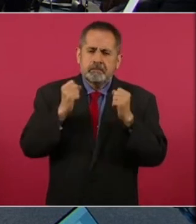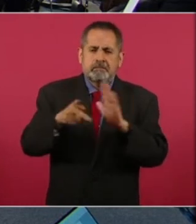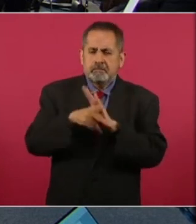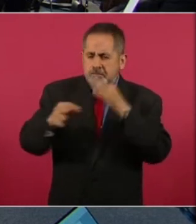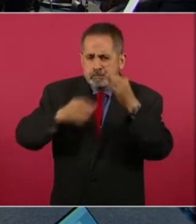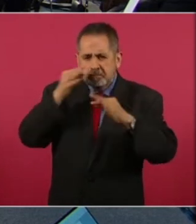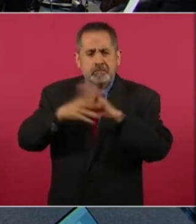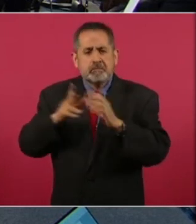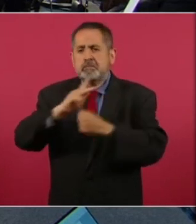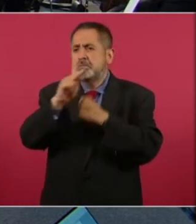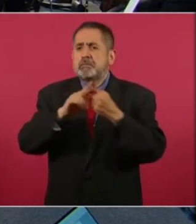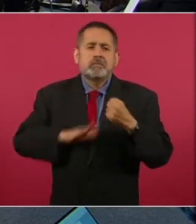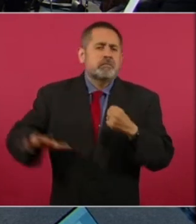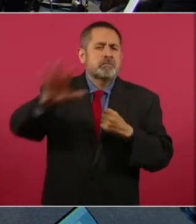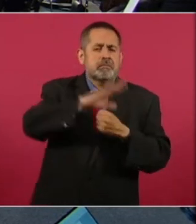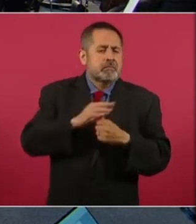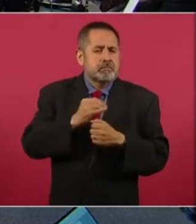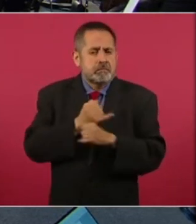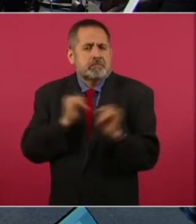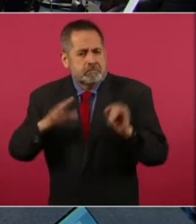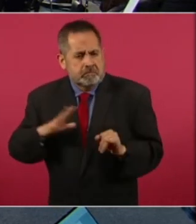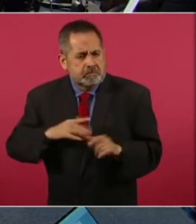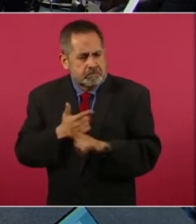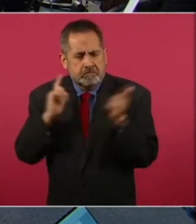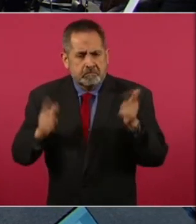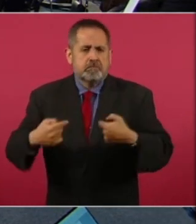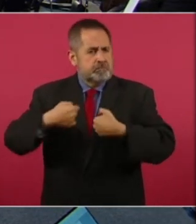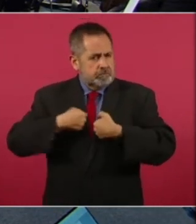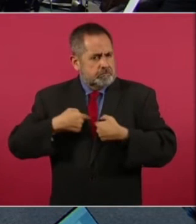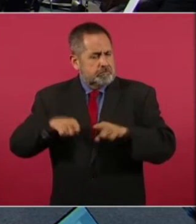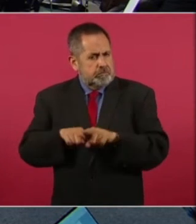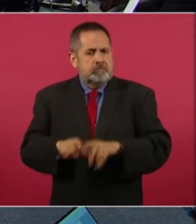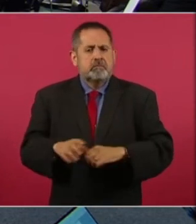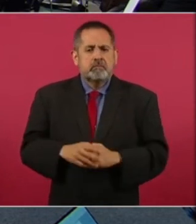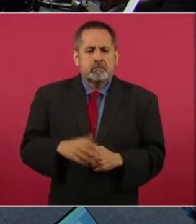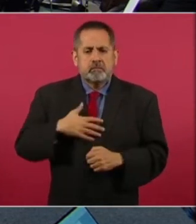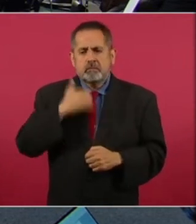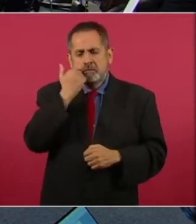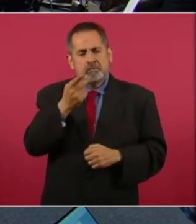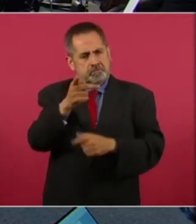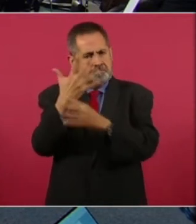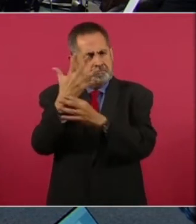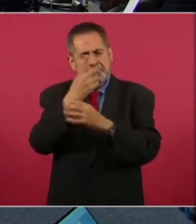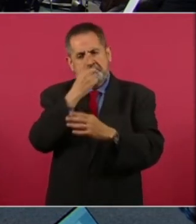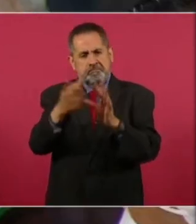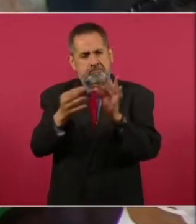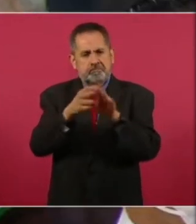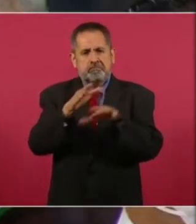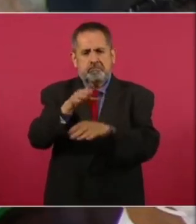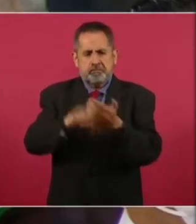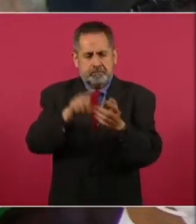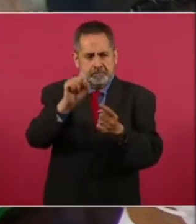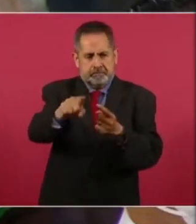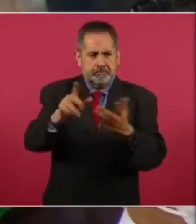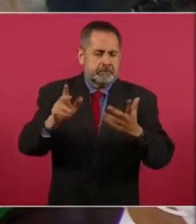en todo el país que se dedican a eso. Entre esos yo. Bueno, yo quiero retomar sus palabras. Porque tiene que ver con